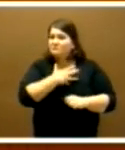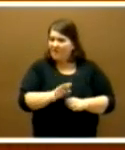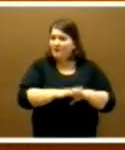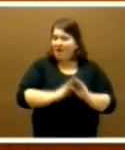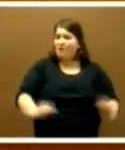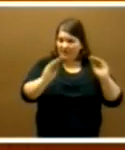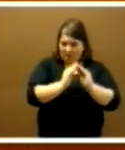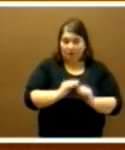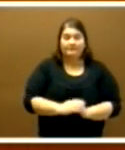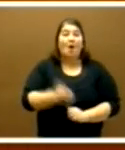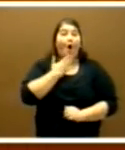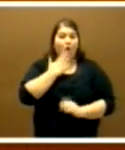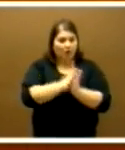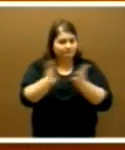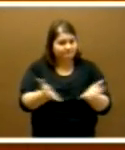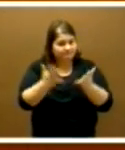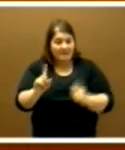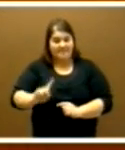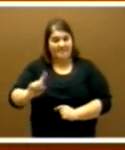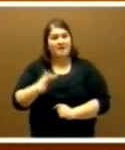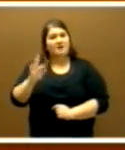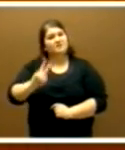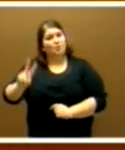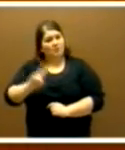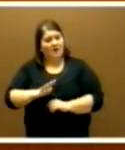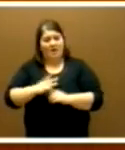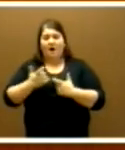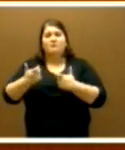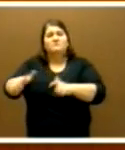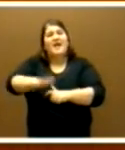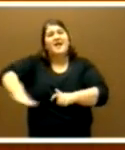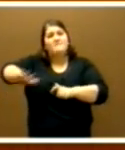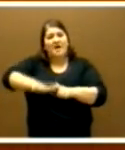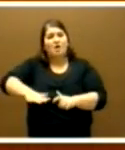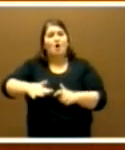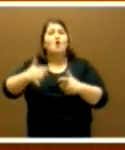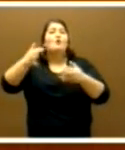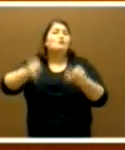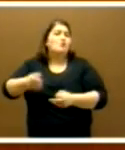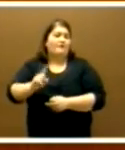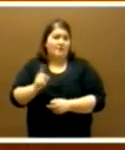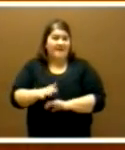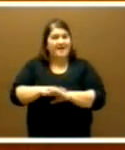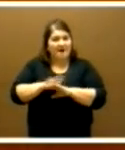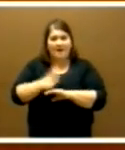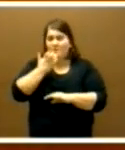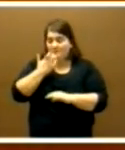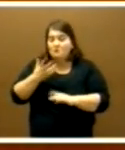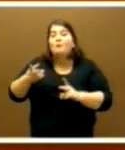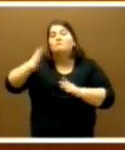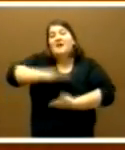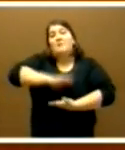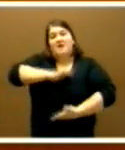impulsar el ocio en primaria y secundaria como espacio formativo informal para el desarrollo de capacidades emprendedoras